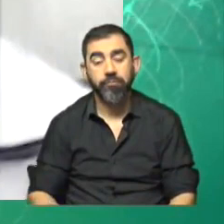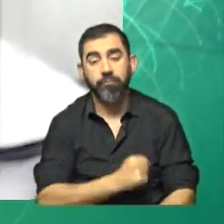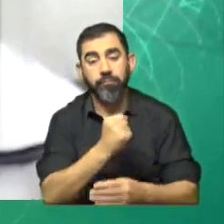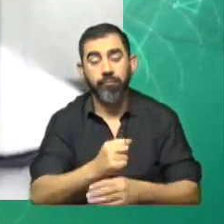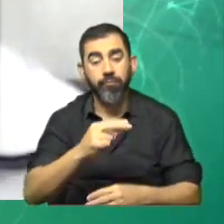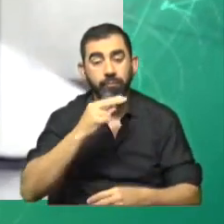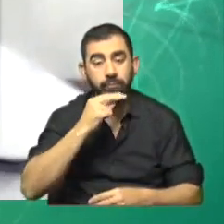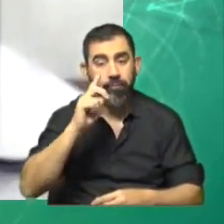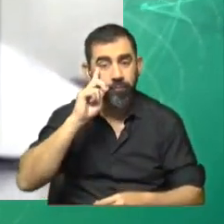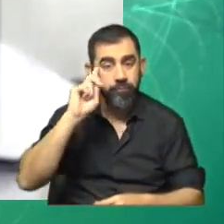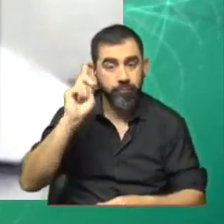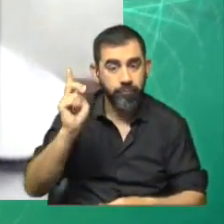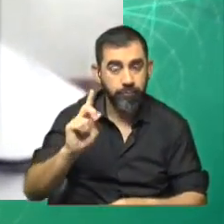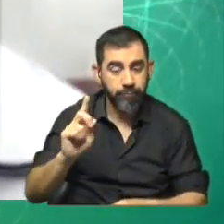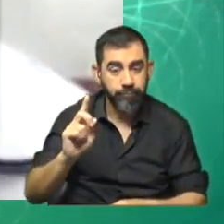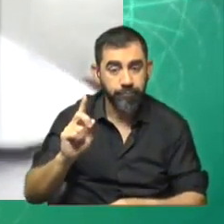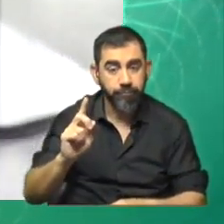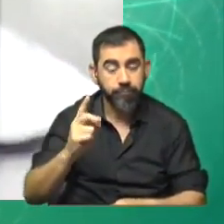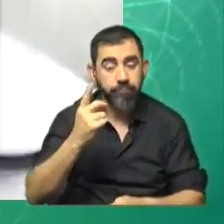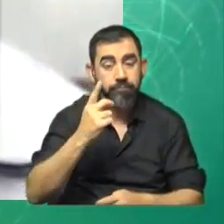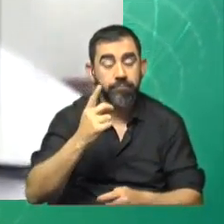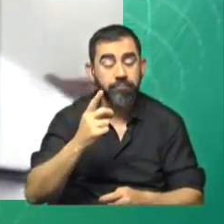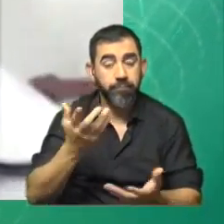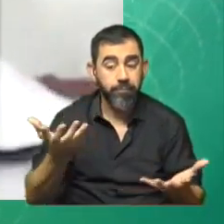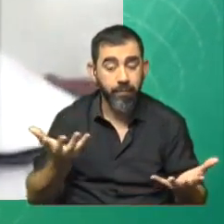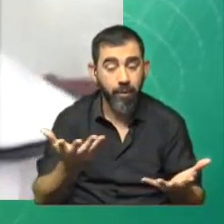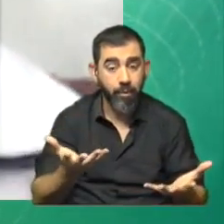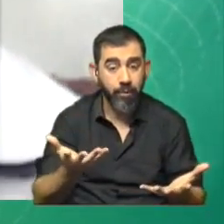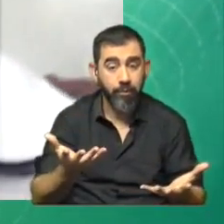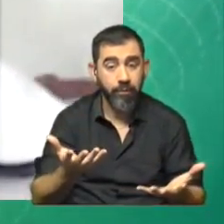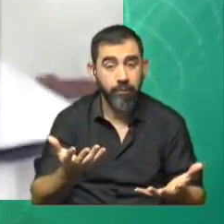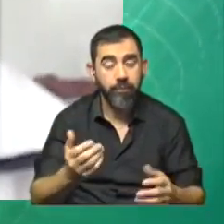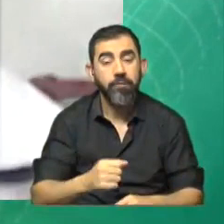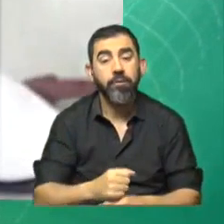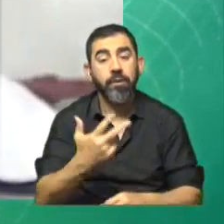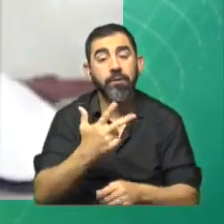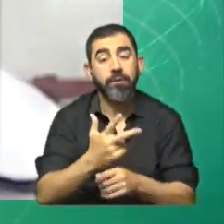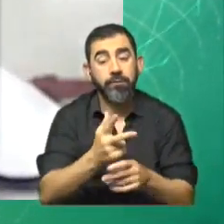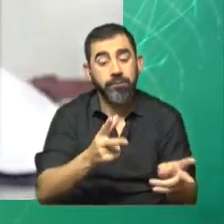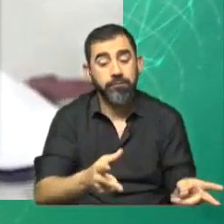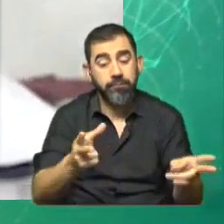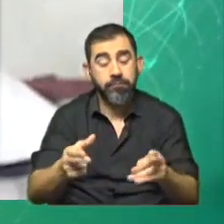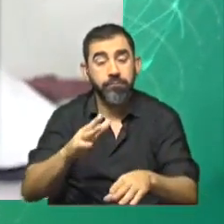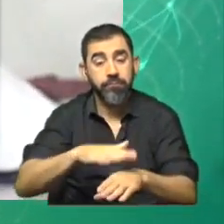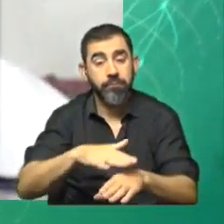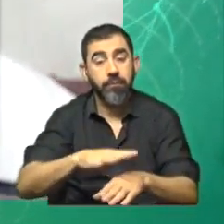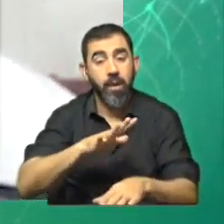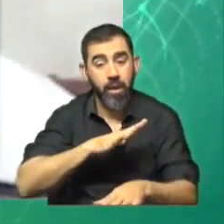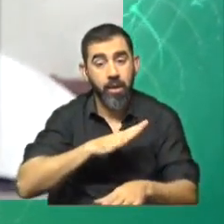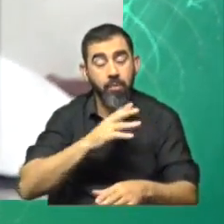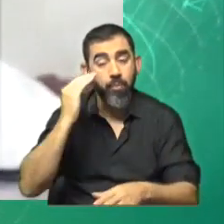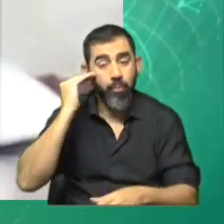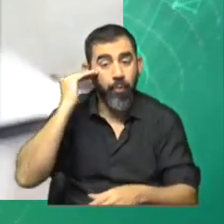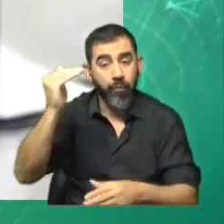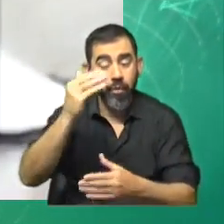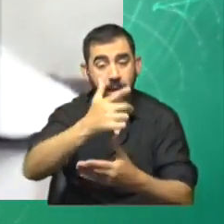sabíamos si efectivamente en el primer ciclo, bueno, ahora en este tercer trayecto, íbamos a tener presencia a los profesores de